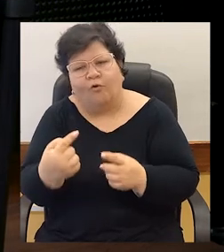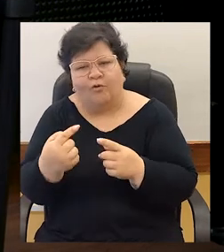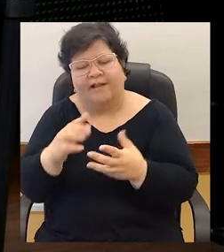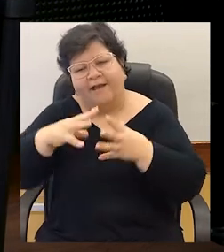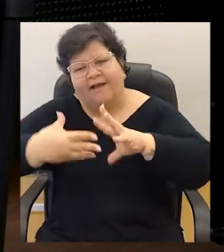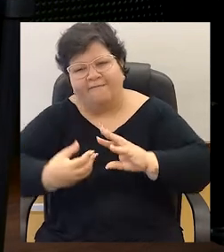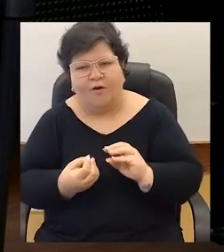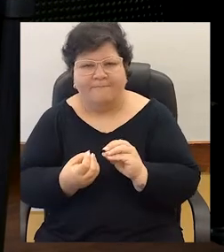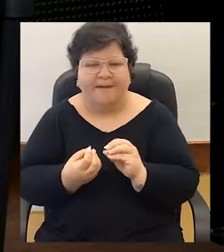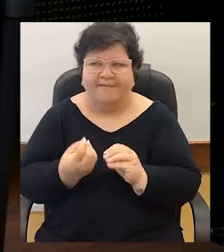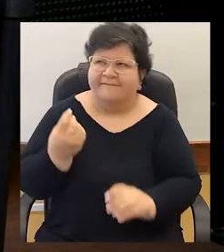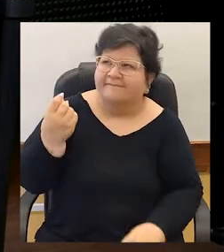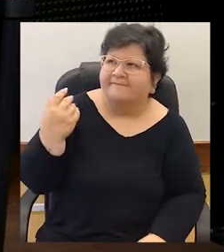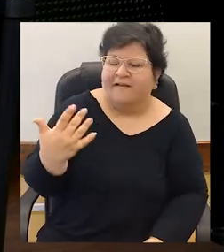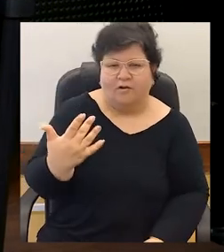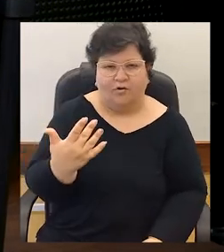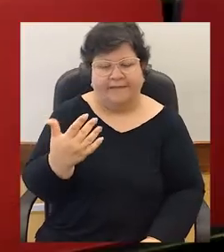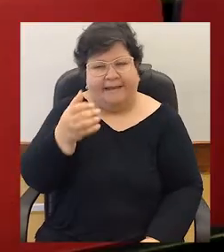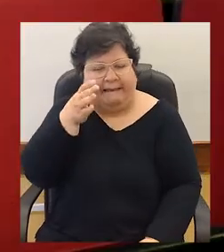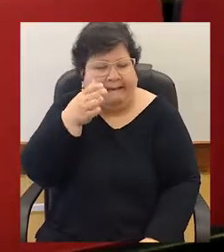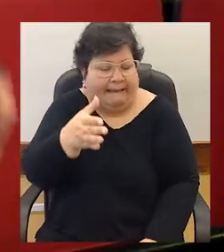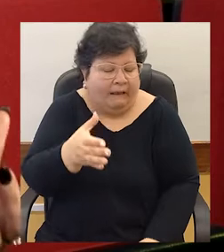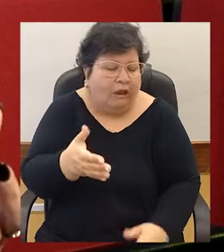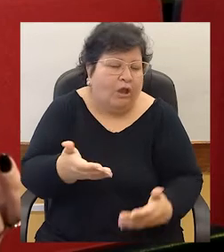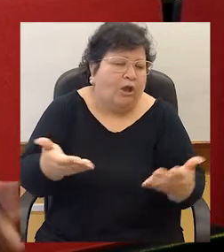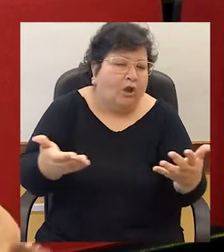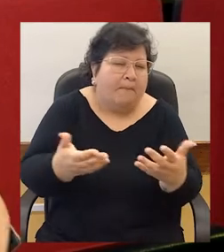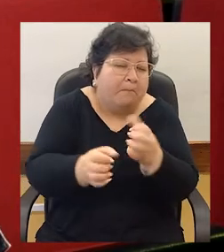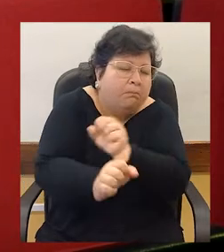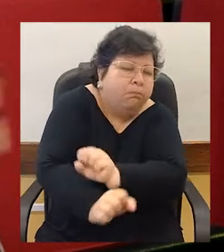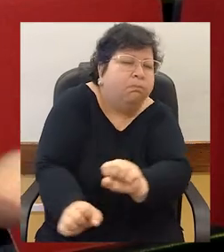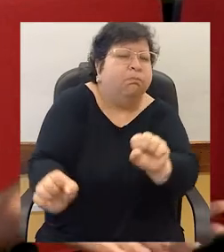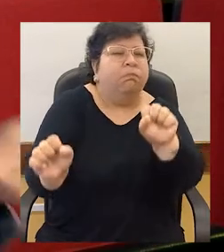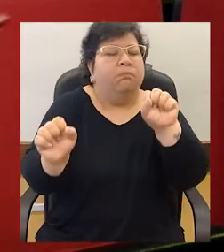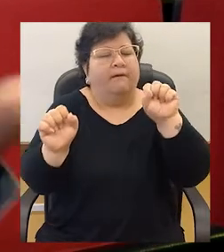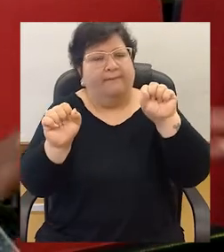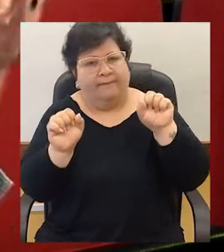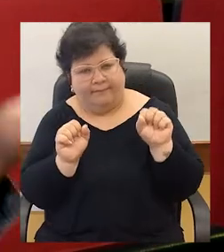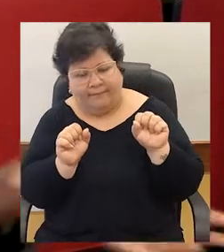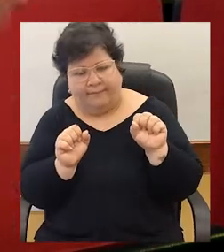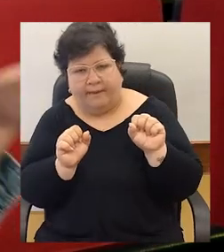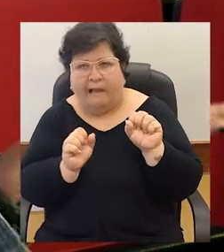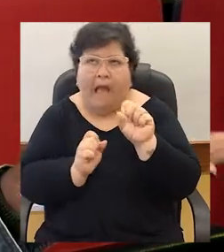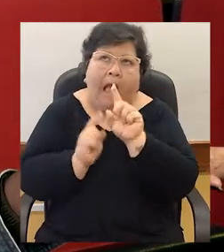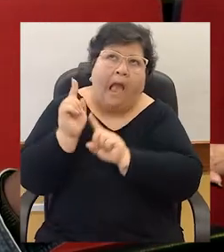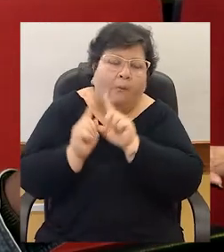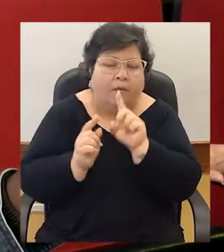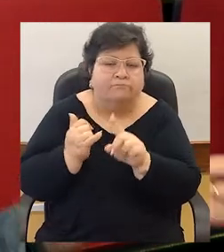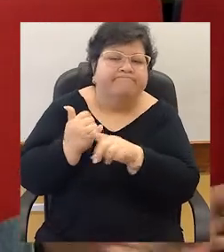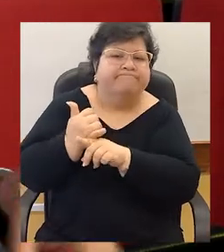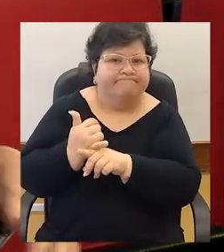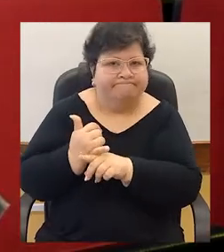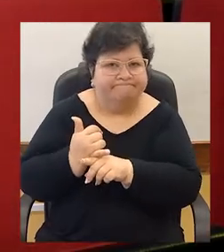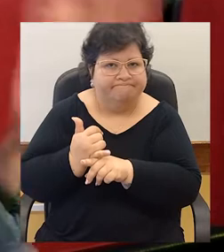valoración. El riesgo simplemente es la probabilidad de que algo salga mal, digamos, ¿no?